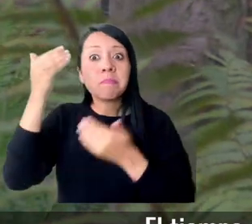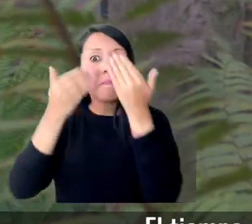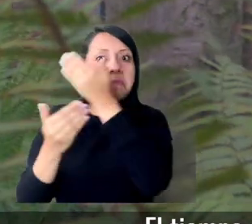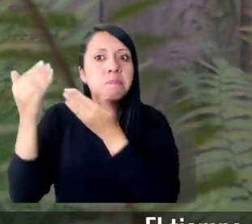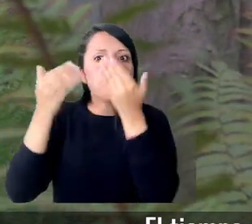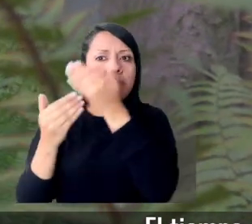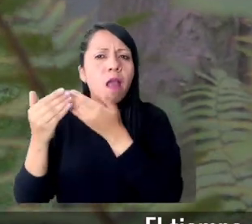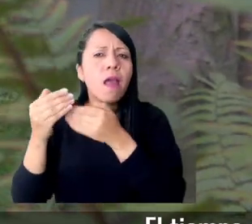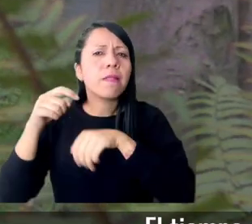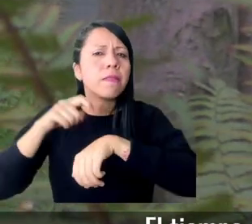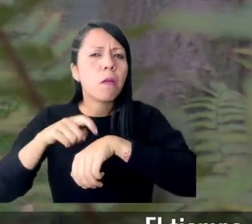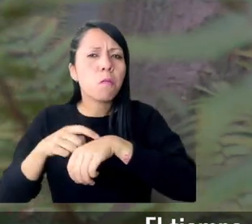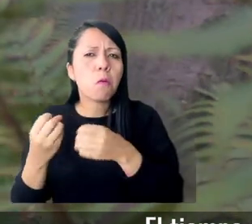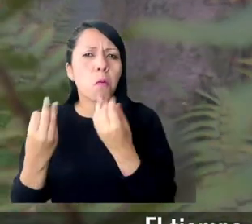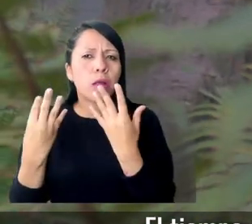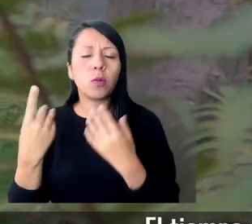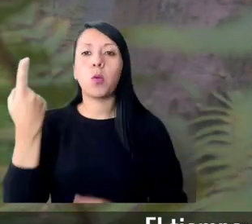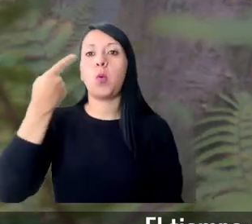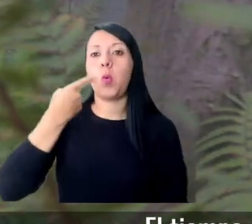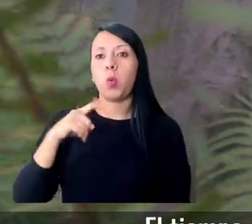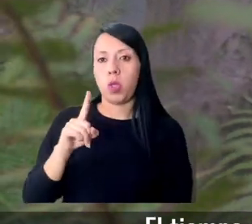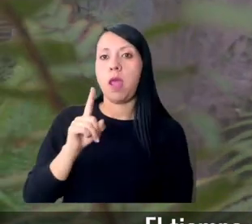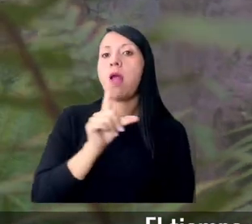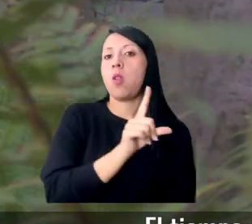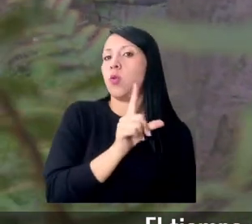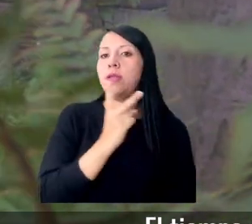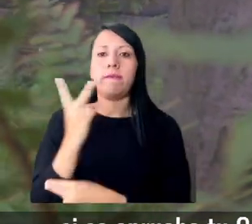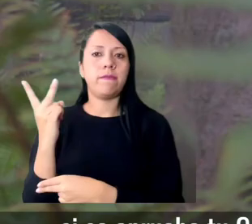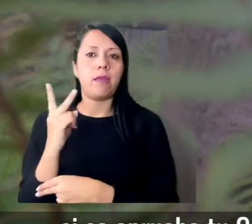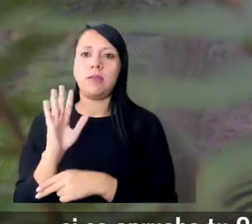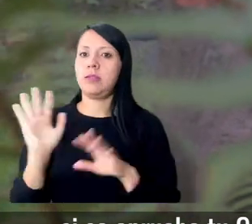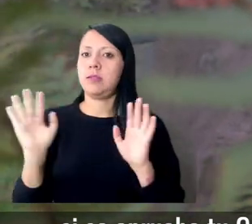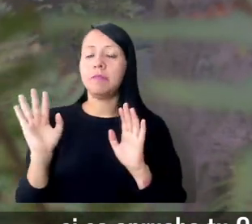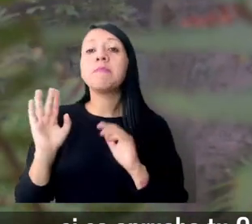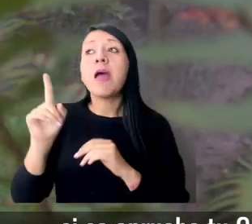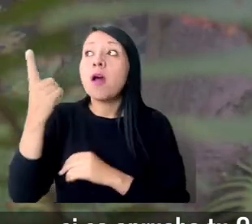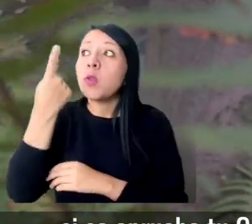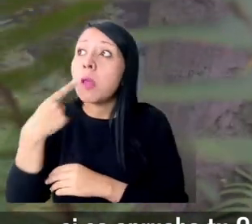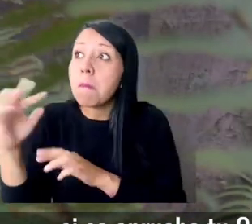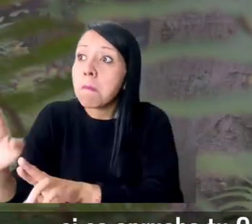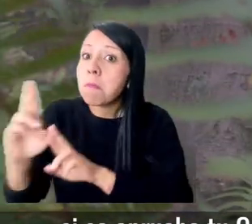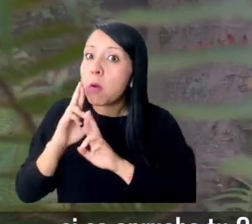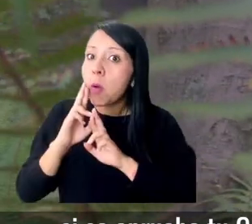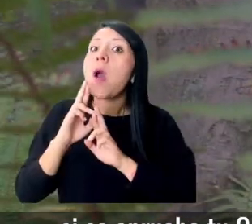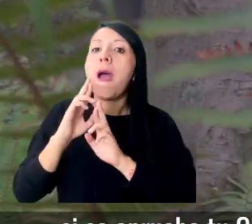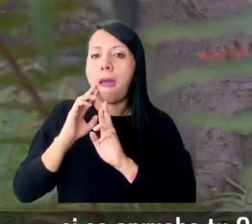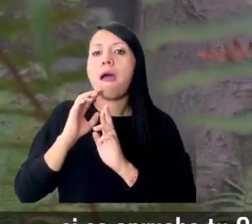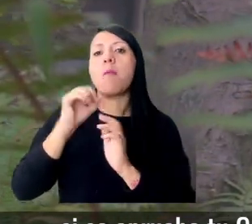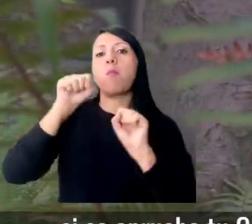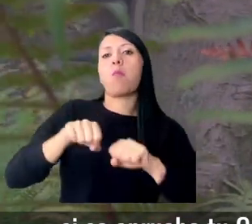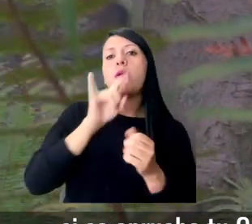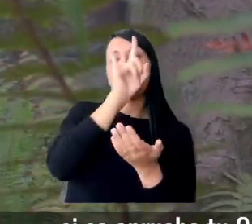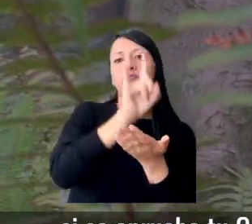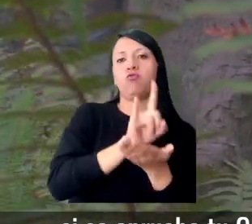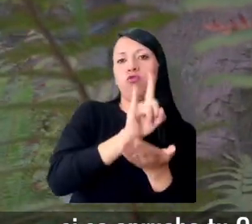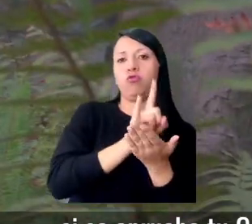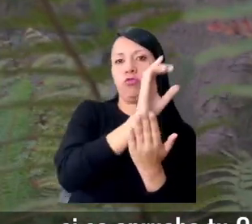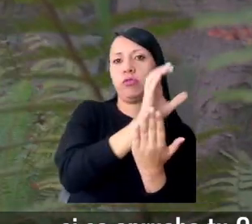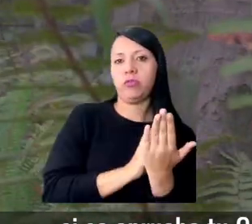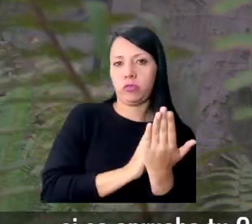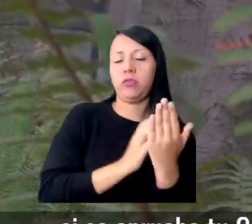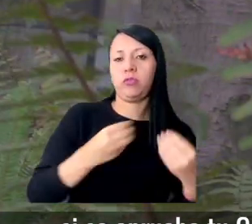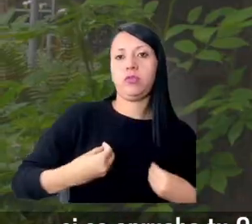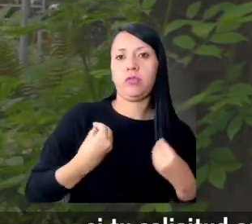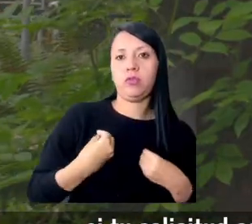El tiempo de estudio de la documentación no será mayor a un día a día. Si se aprueba tu certificado de residencia, podrás descargarlo en la